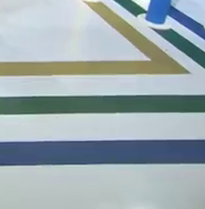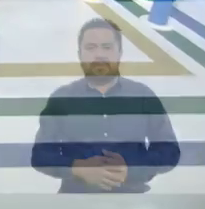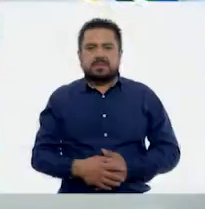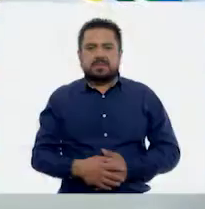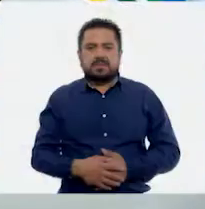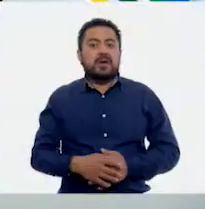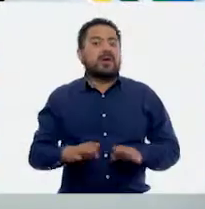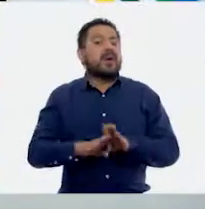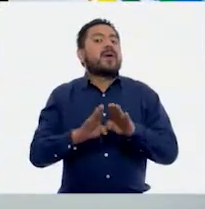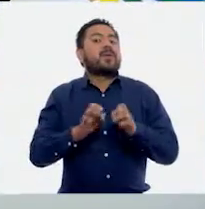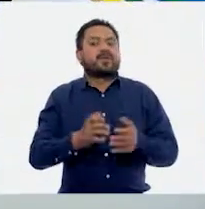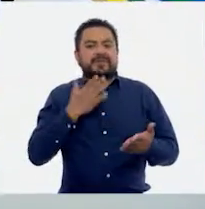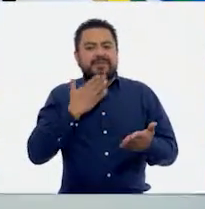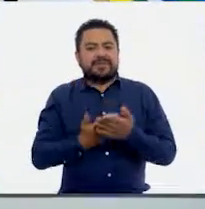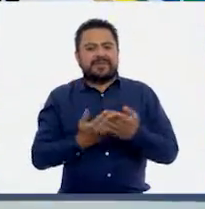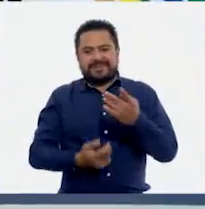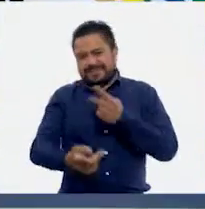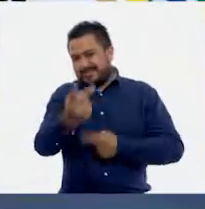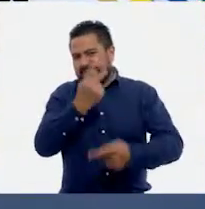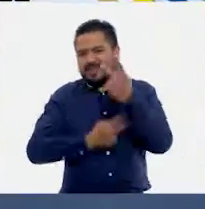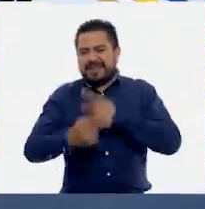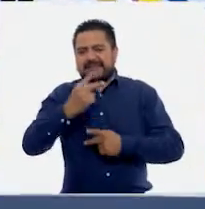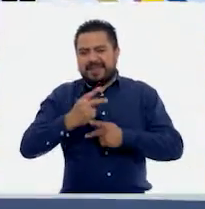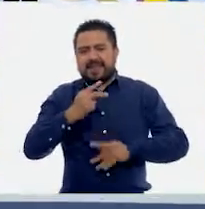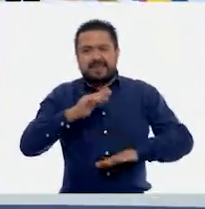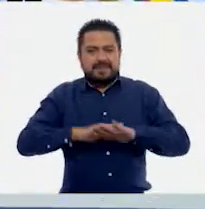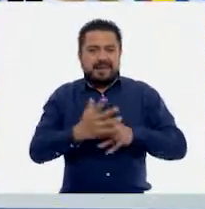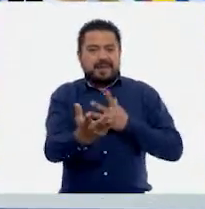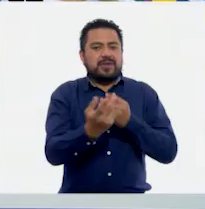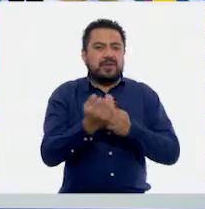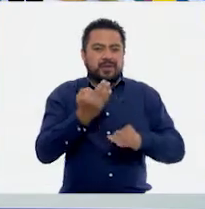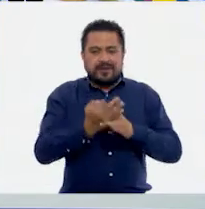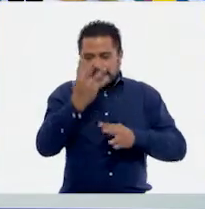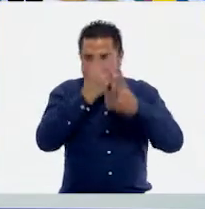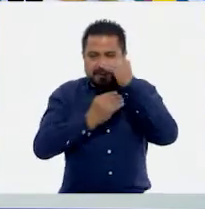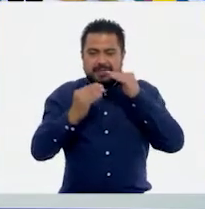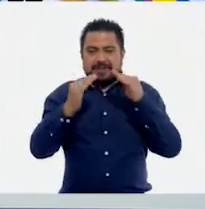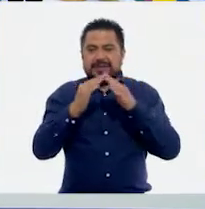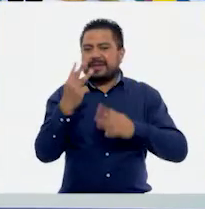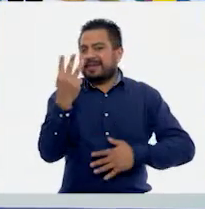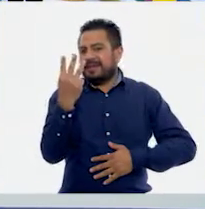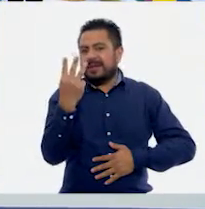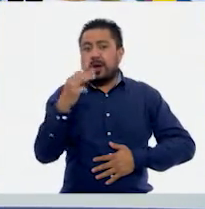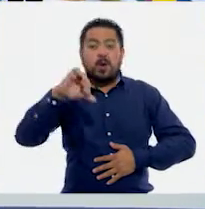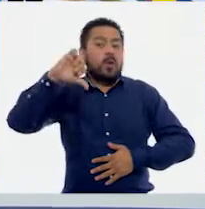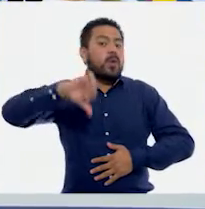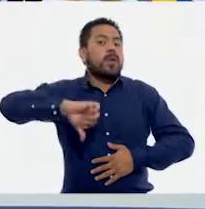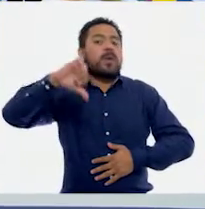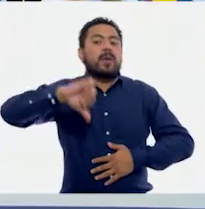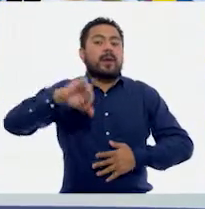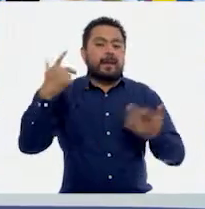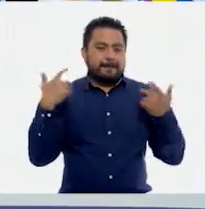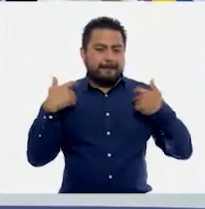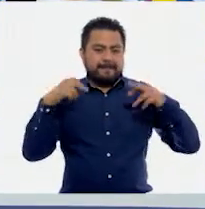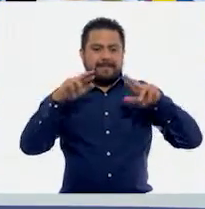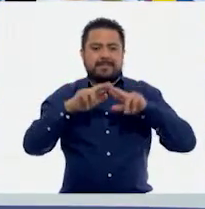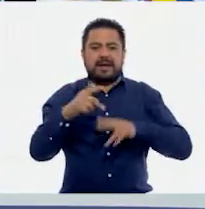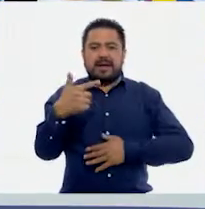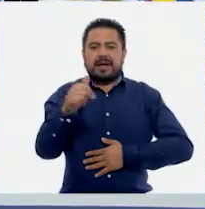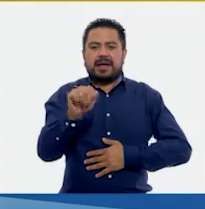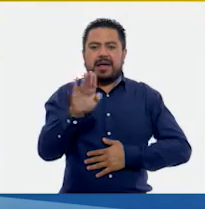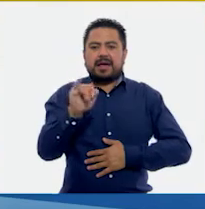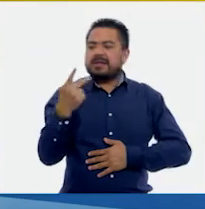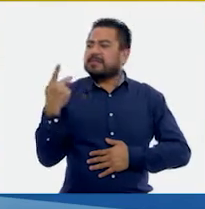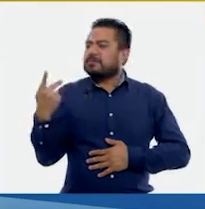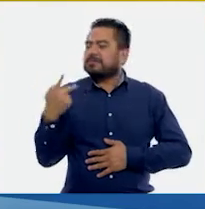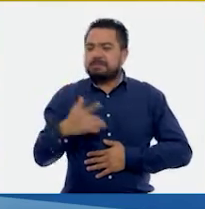¿Cómo están? Bienvenidas y bienvenidos una vez más a Aprende en Casa 3. Y el día de hoy, la maestra Gaby Silva y yo